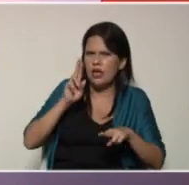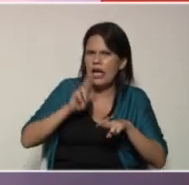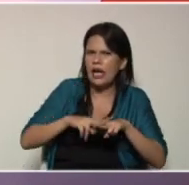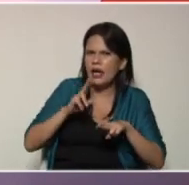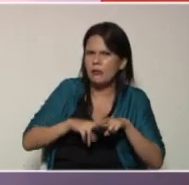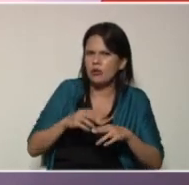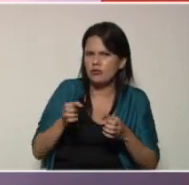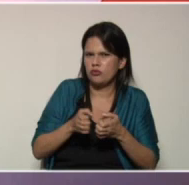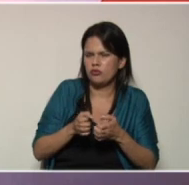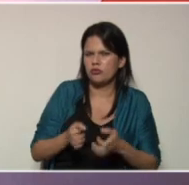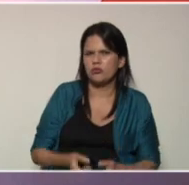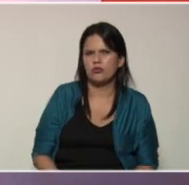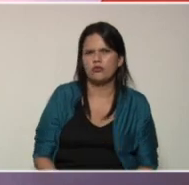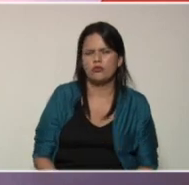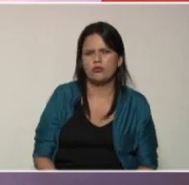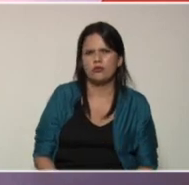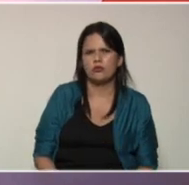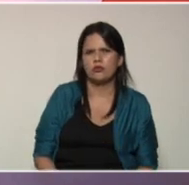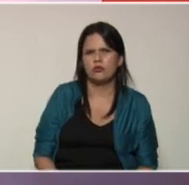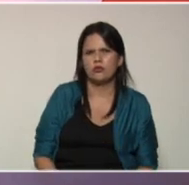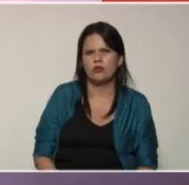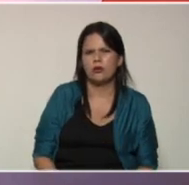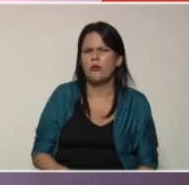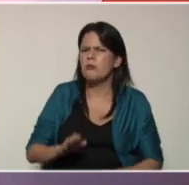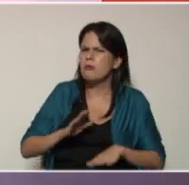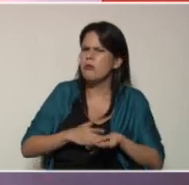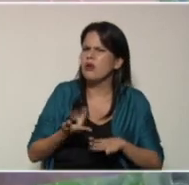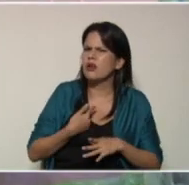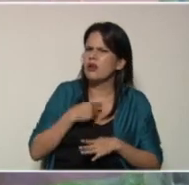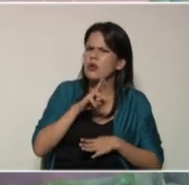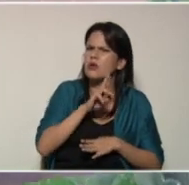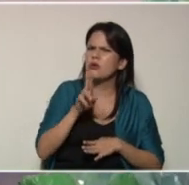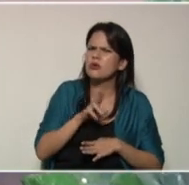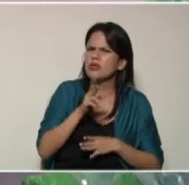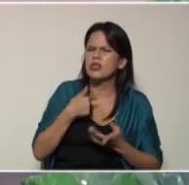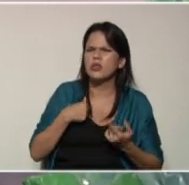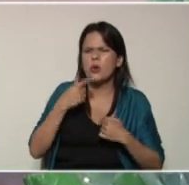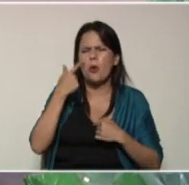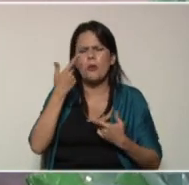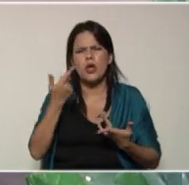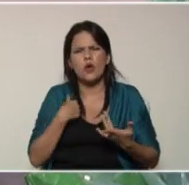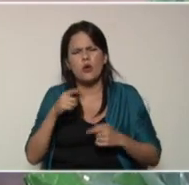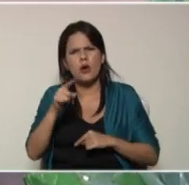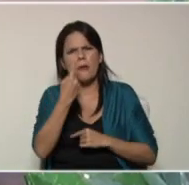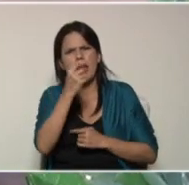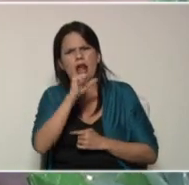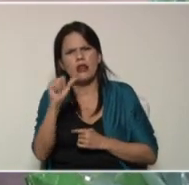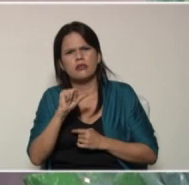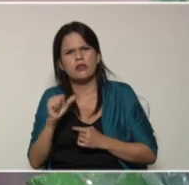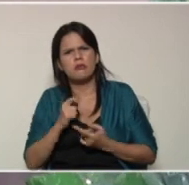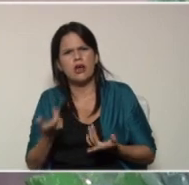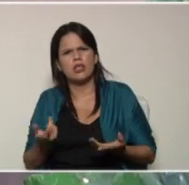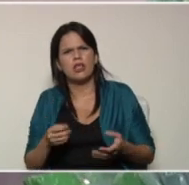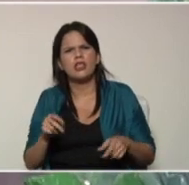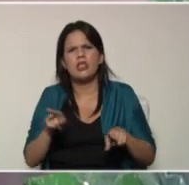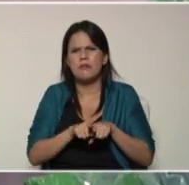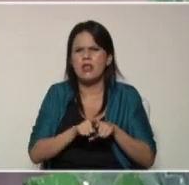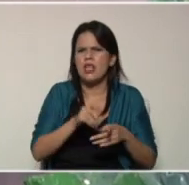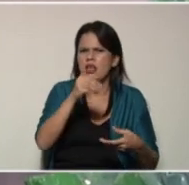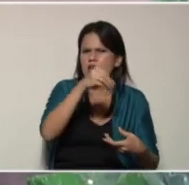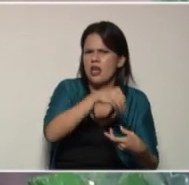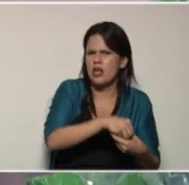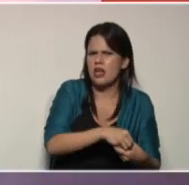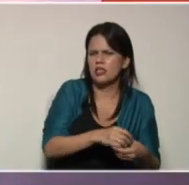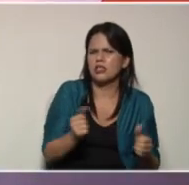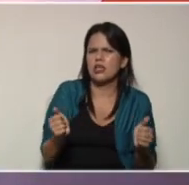le gustan mucho las plantas yo veo que ella cuando le está haciendo semanal que las acomode y les cambie la tierra también le aplica carbón